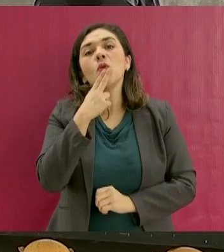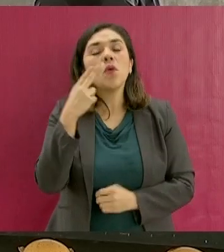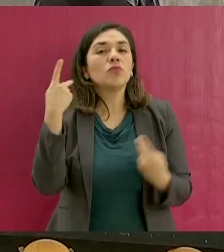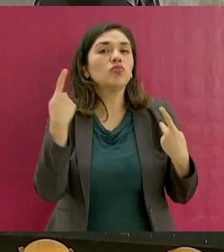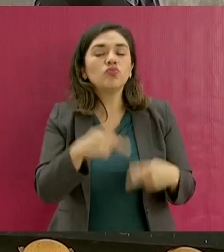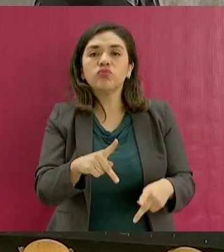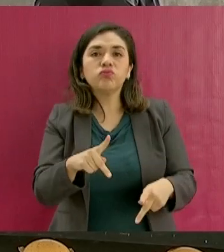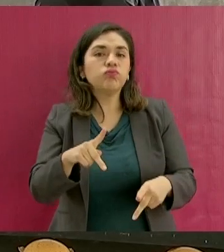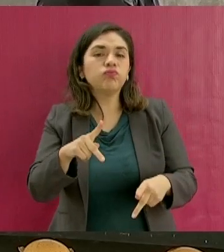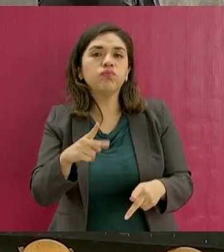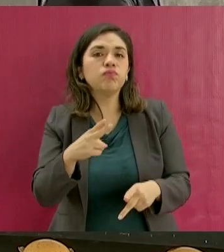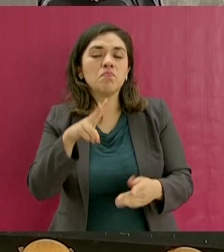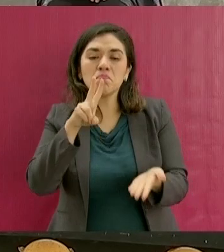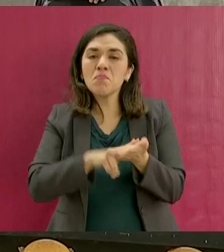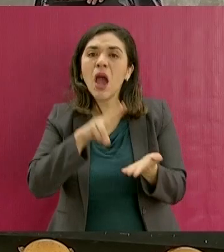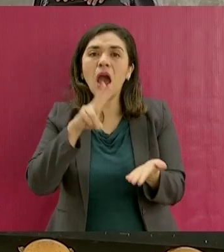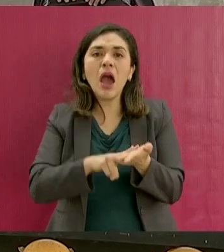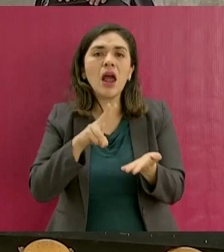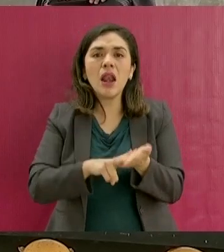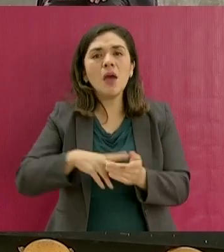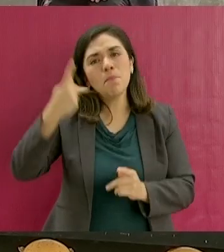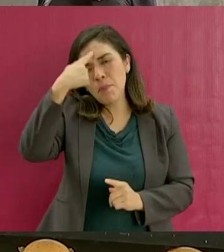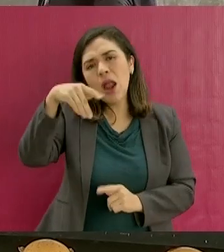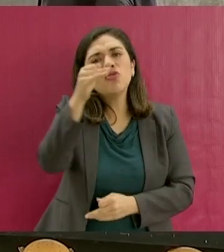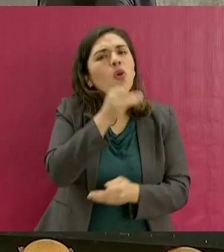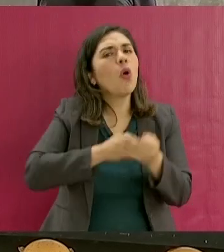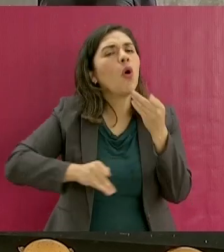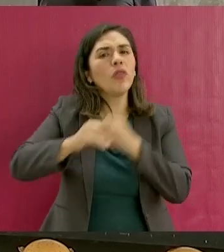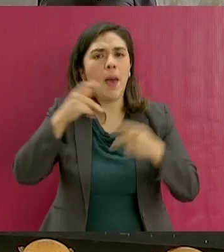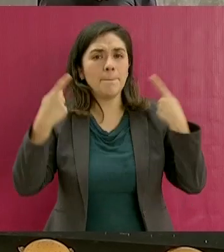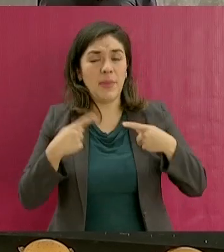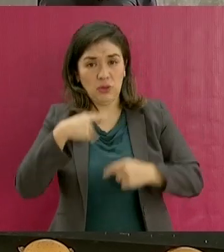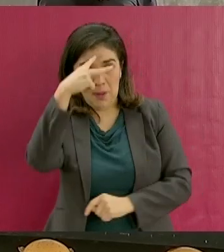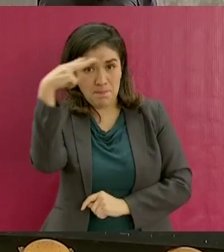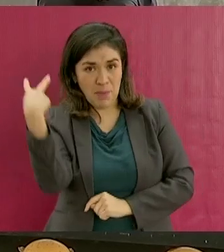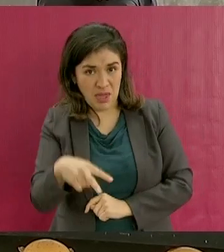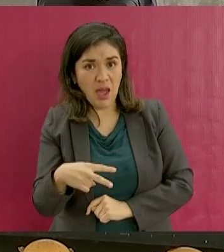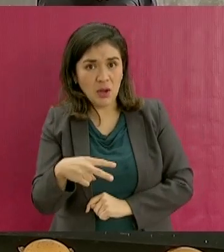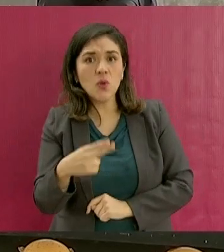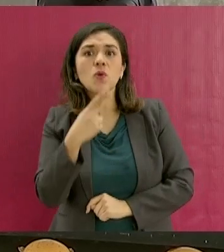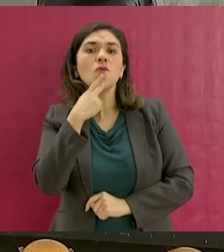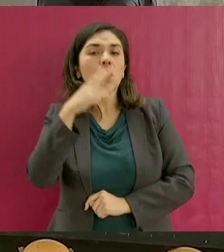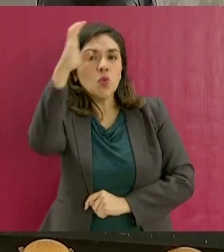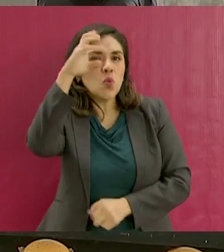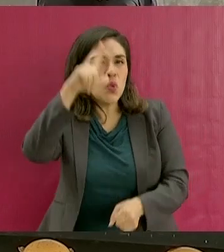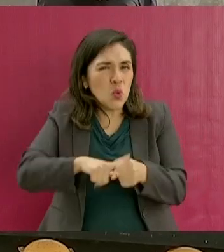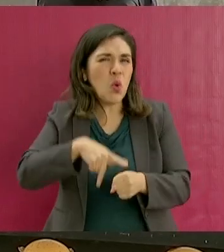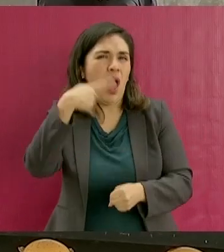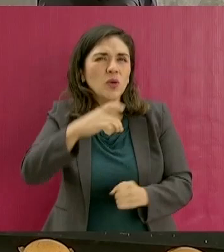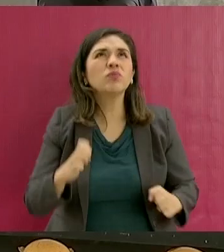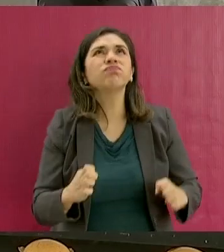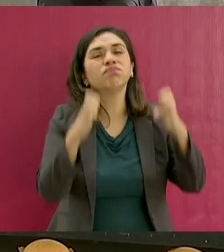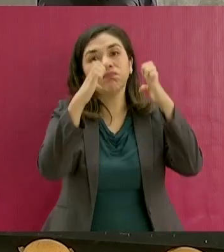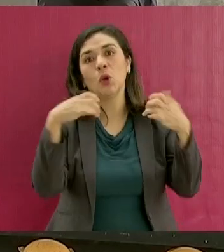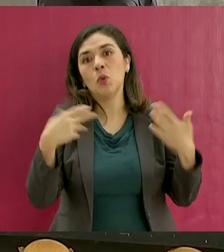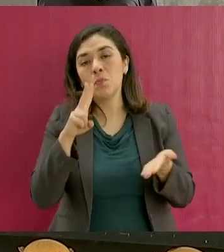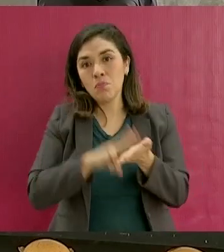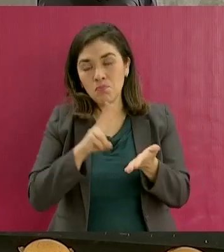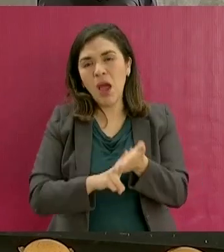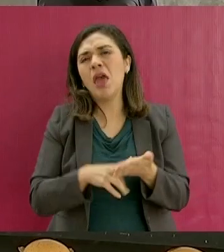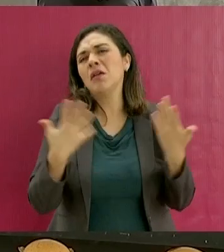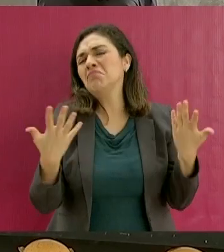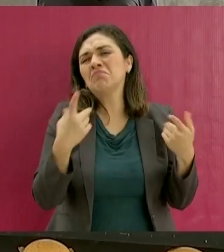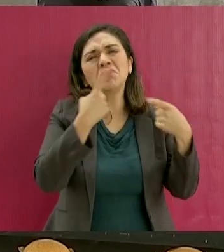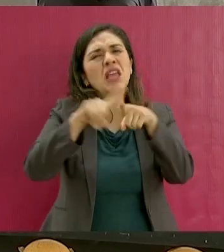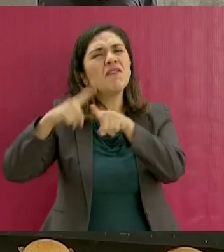de todos los mexicanos, patrimonio de la nación, en fin, de